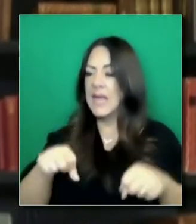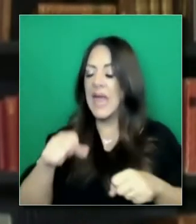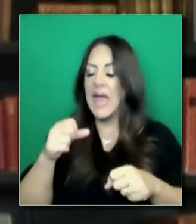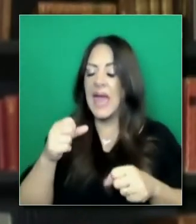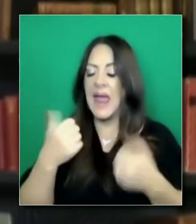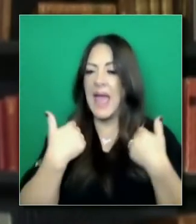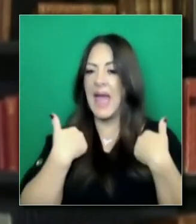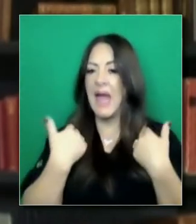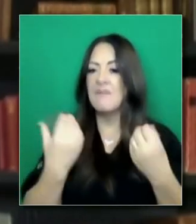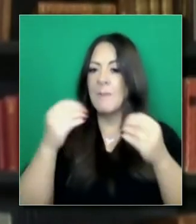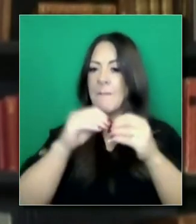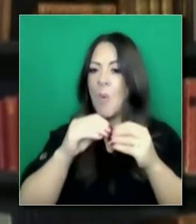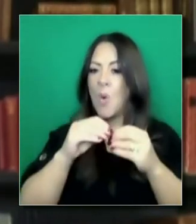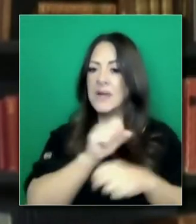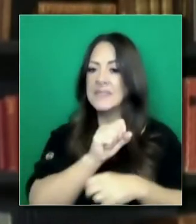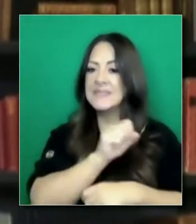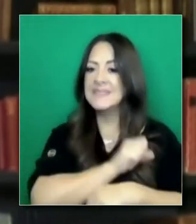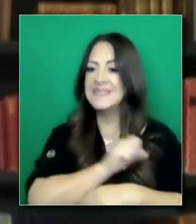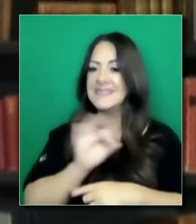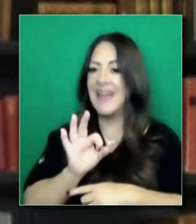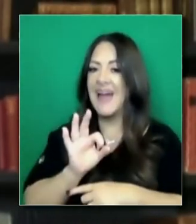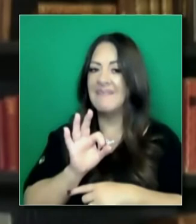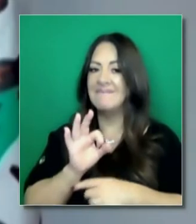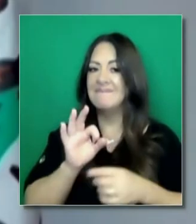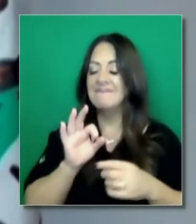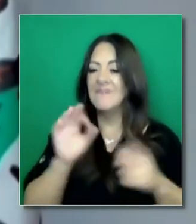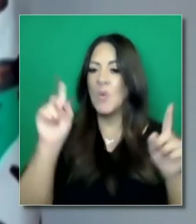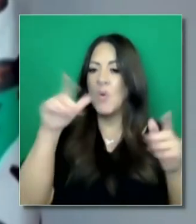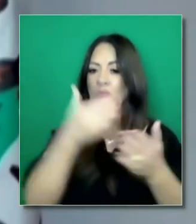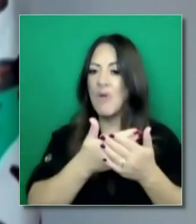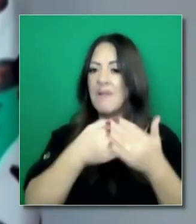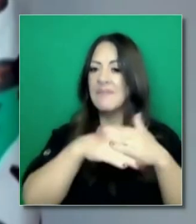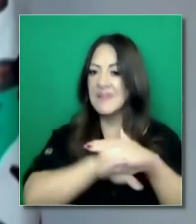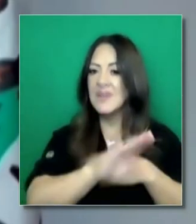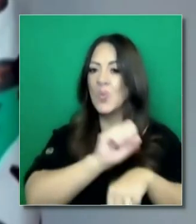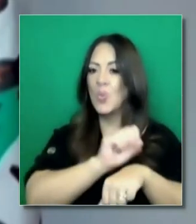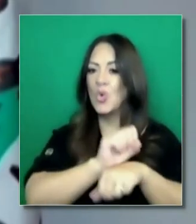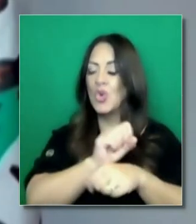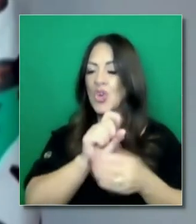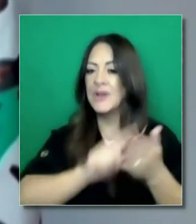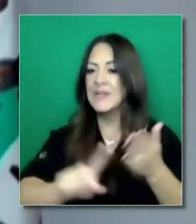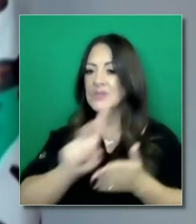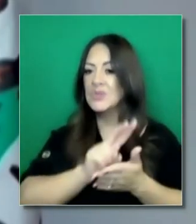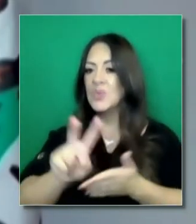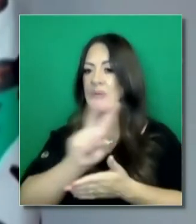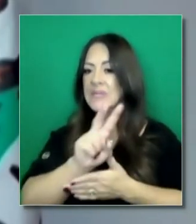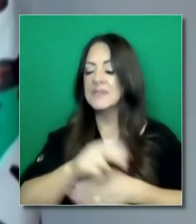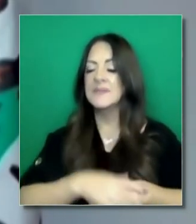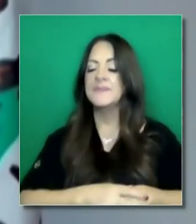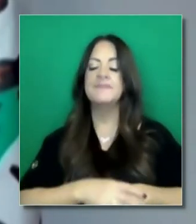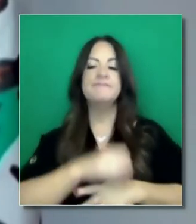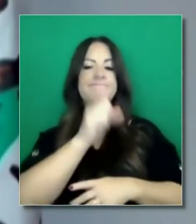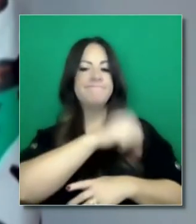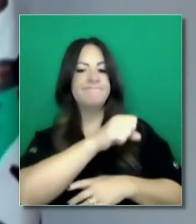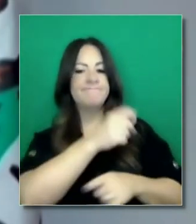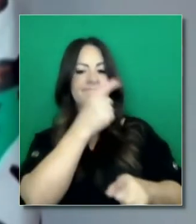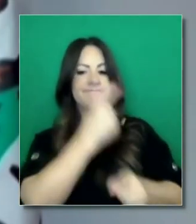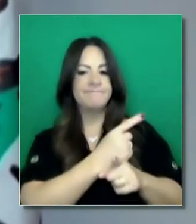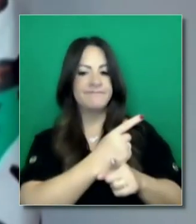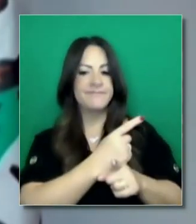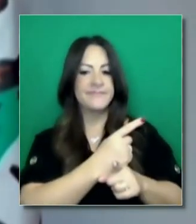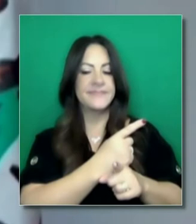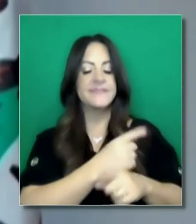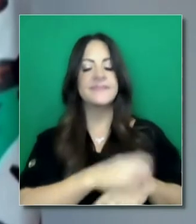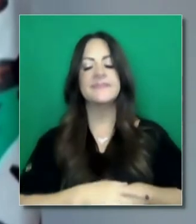prospectos para conseguir más personal en la próxima semana más o menos. Sí, gobernador, un punto